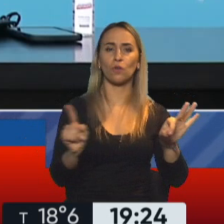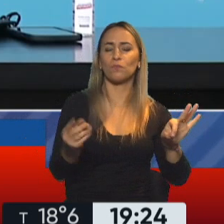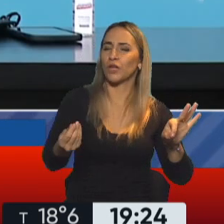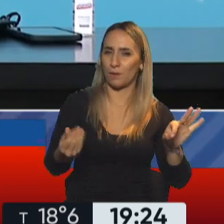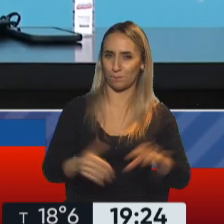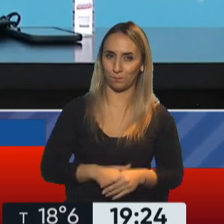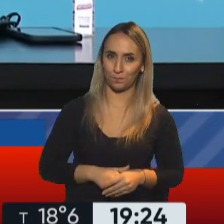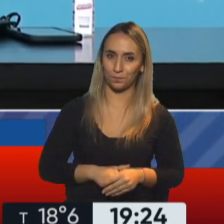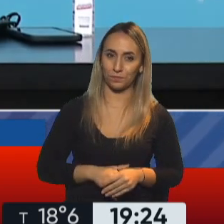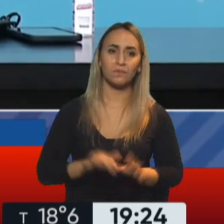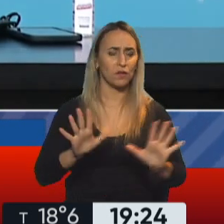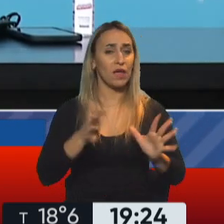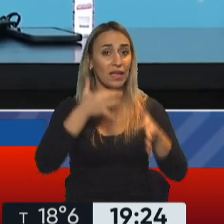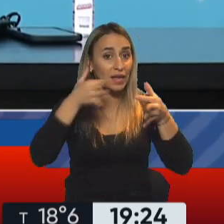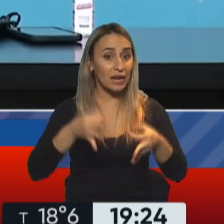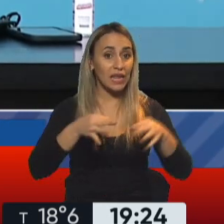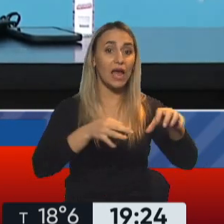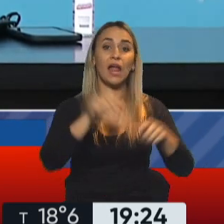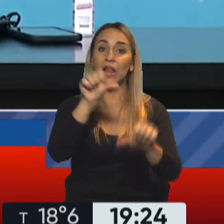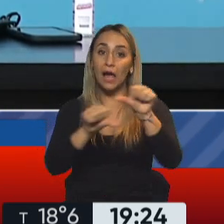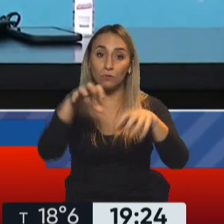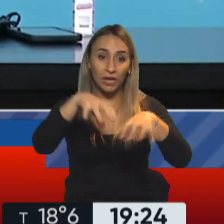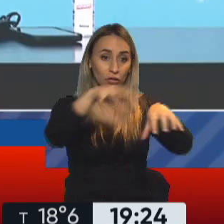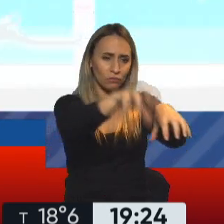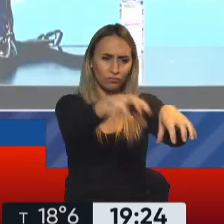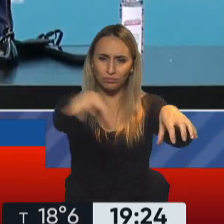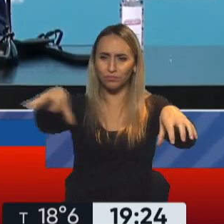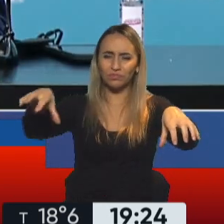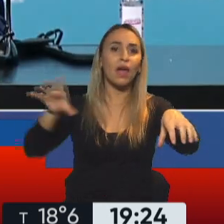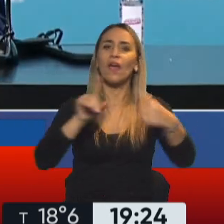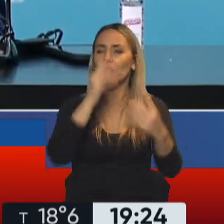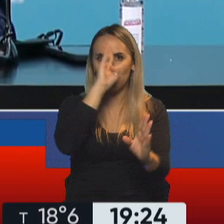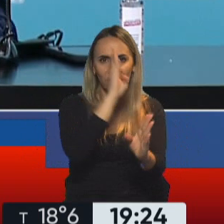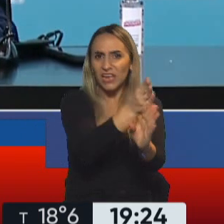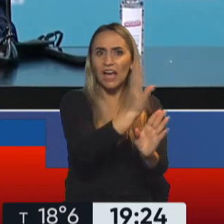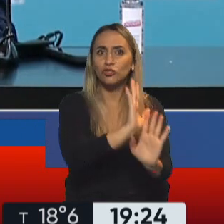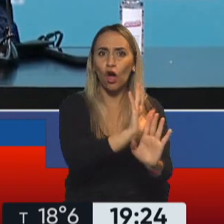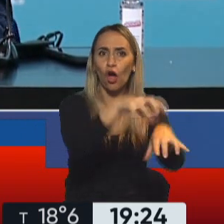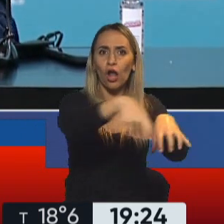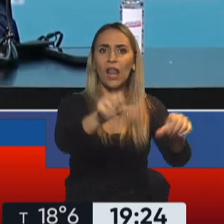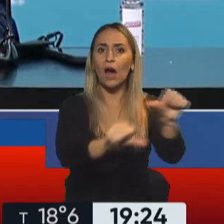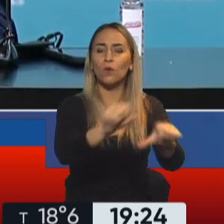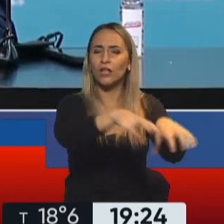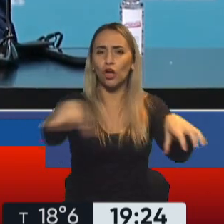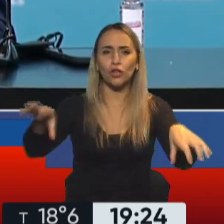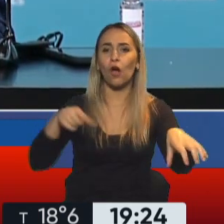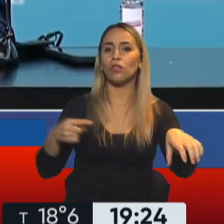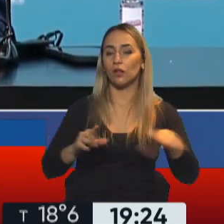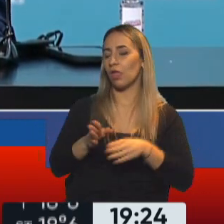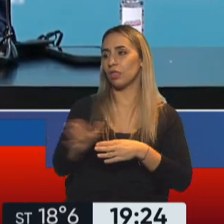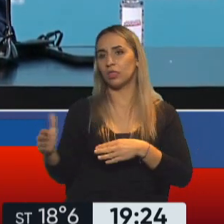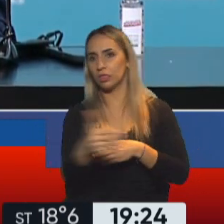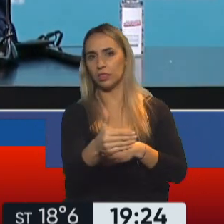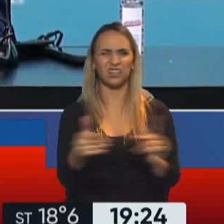No, mira, ahí con los laboratorios, las negociaciones con intermediarios dejémoslas de lado porque por ahora, salvo algunas excepciones, tenía realmente